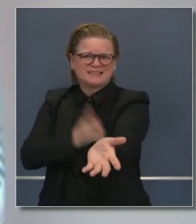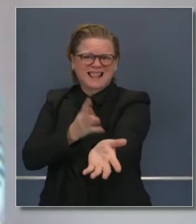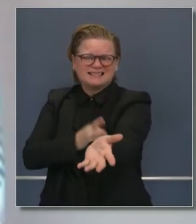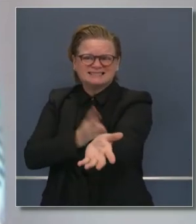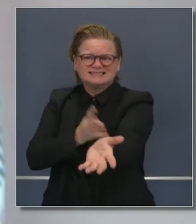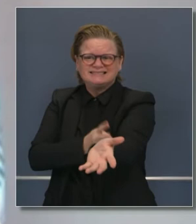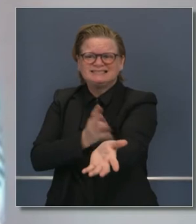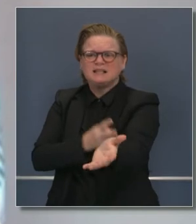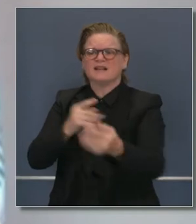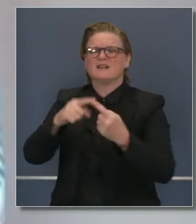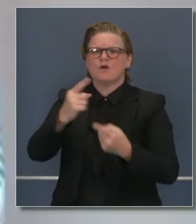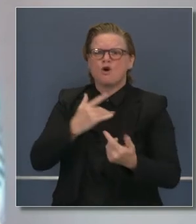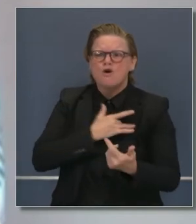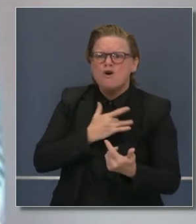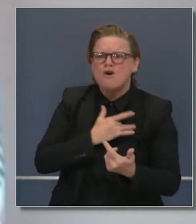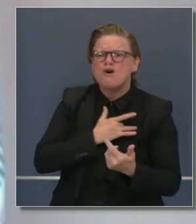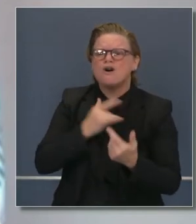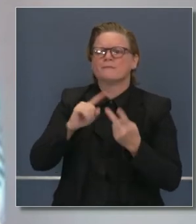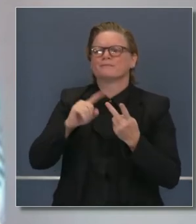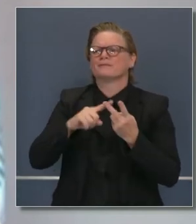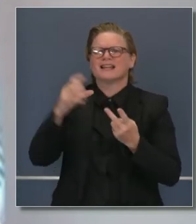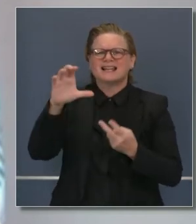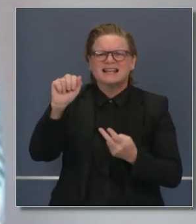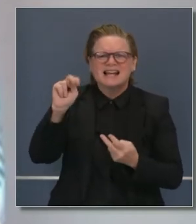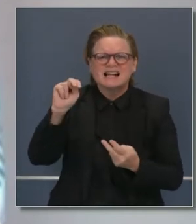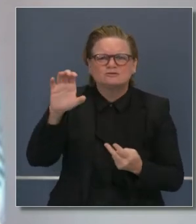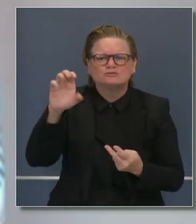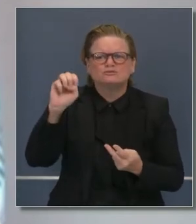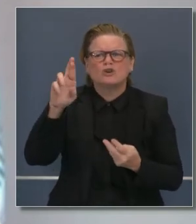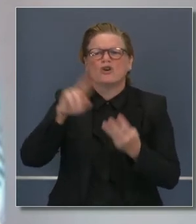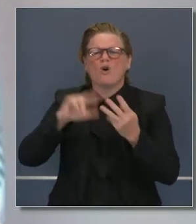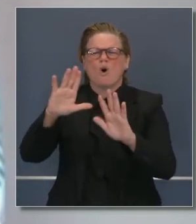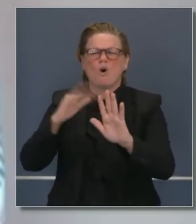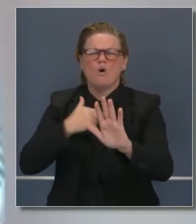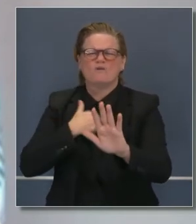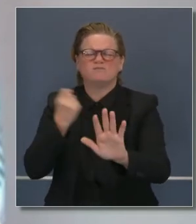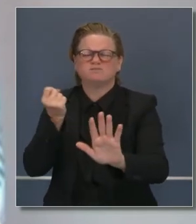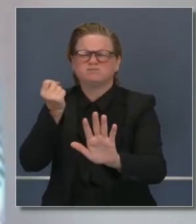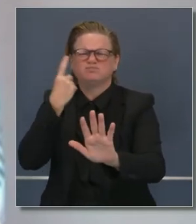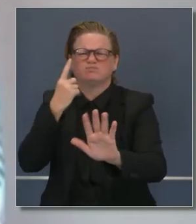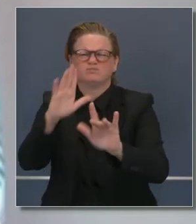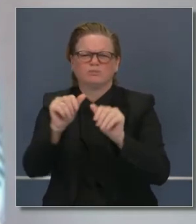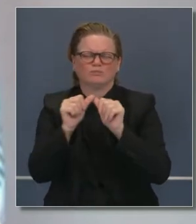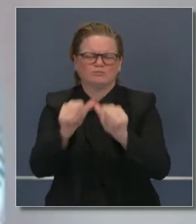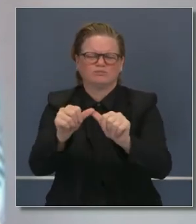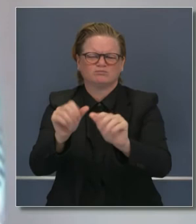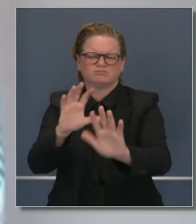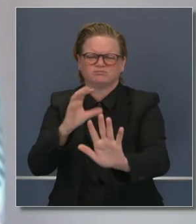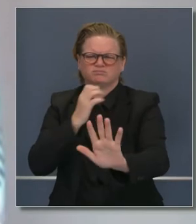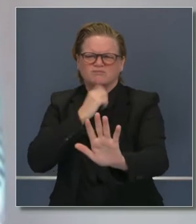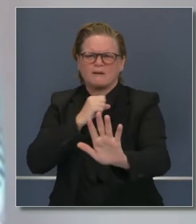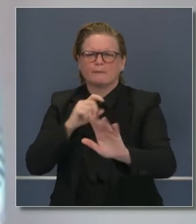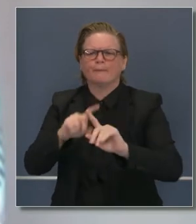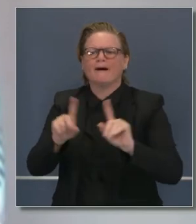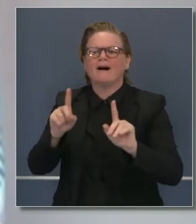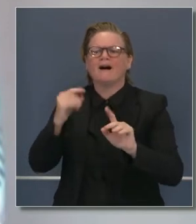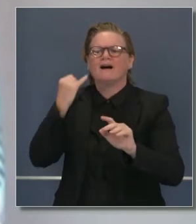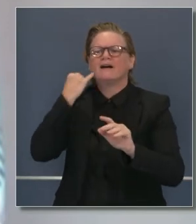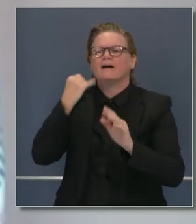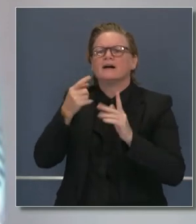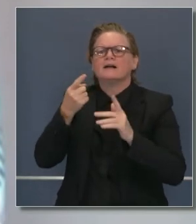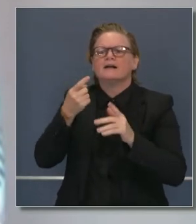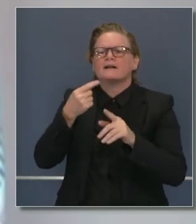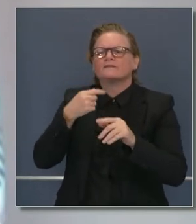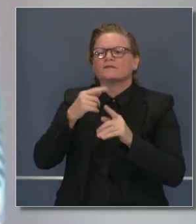cardíacas, algunos procedimientos que no son tan críticos, que tienen que suceder hoy mismo. Pero